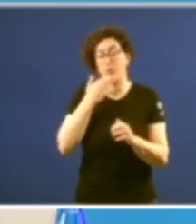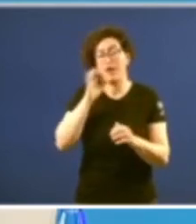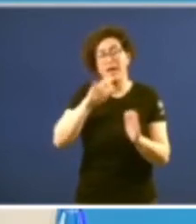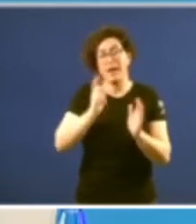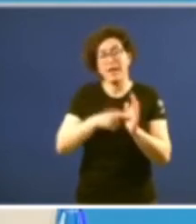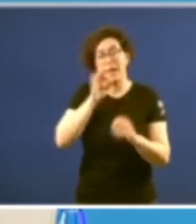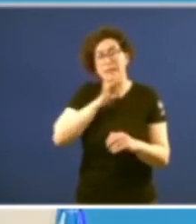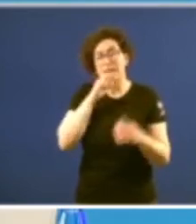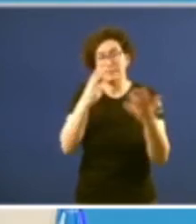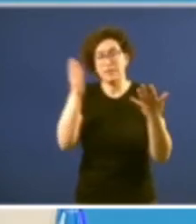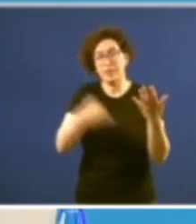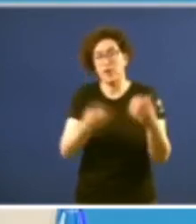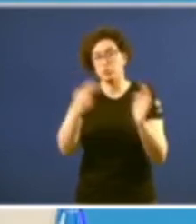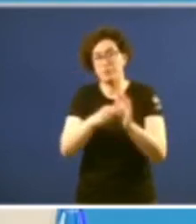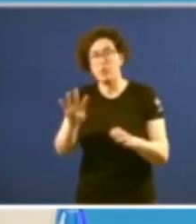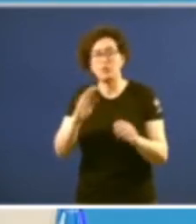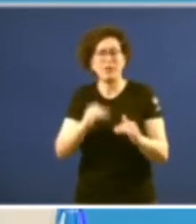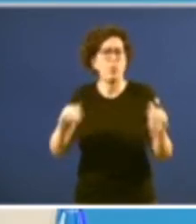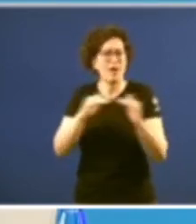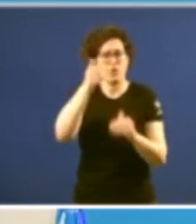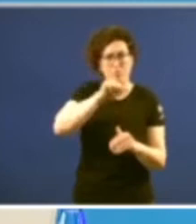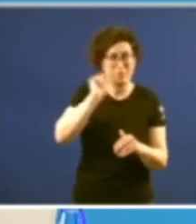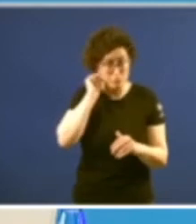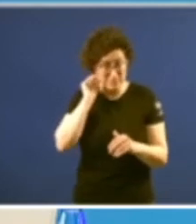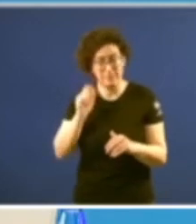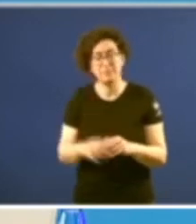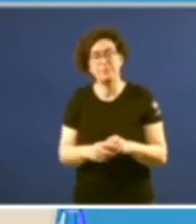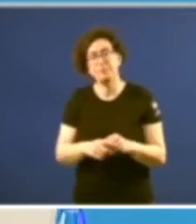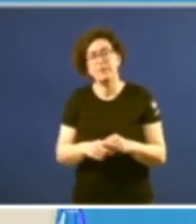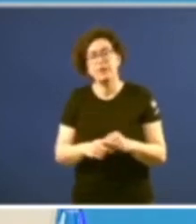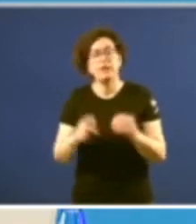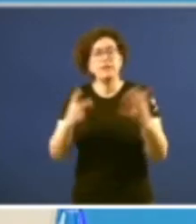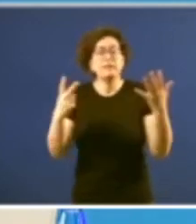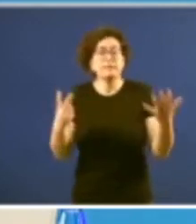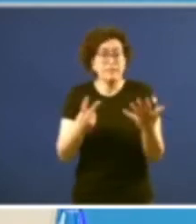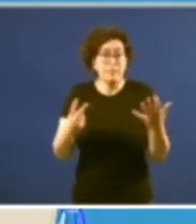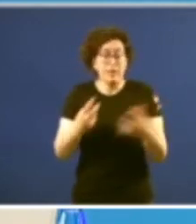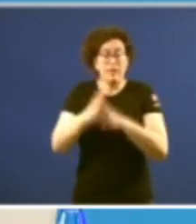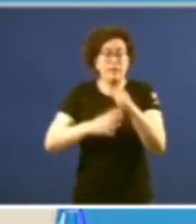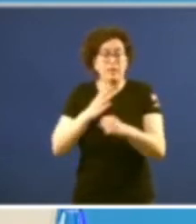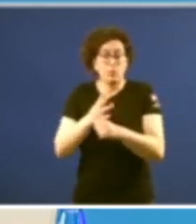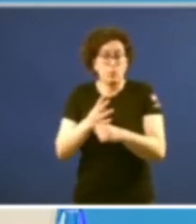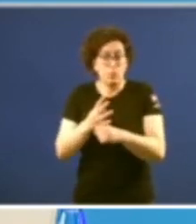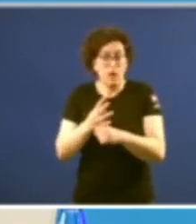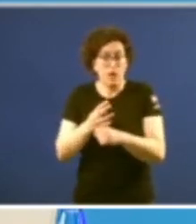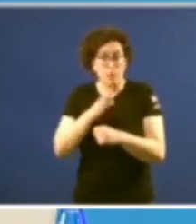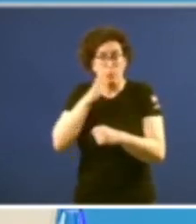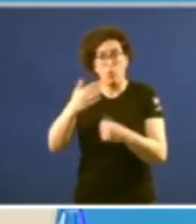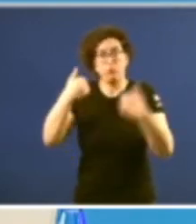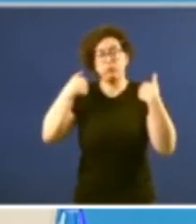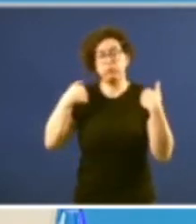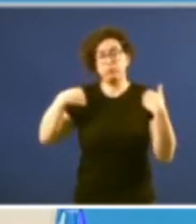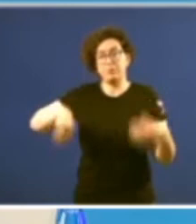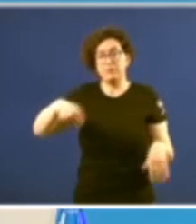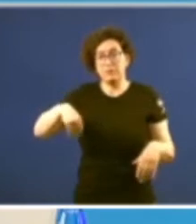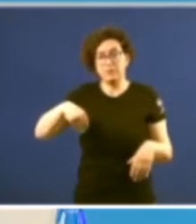7 barra 2004 de igualdad de mujeres y hombres la séptima legislatura bajo el mandato del presidente